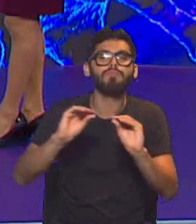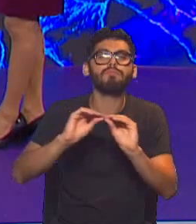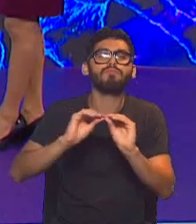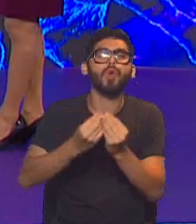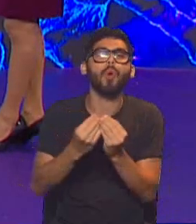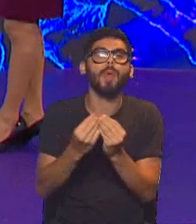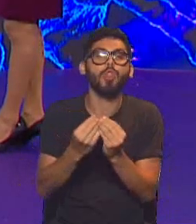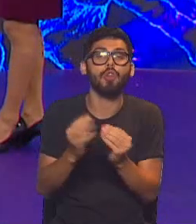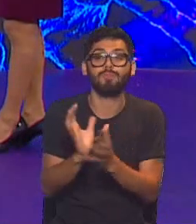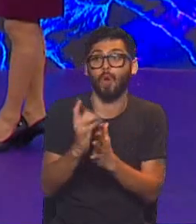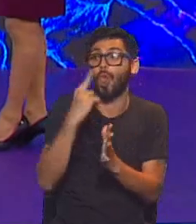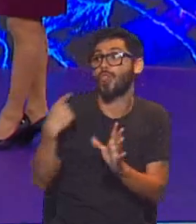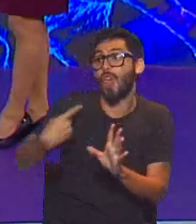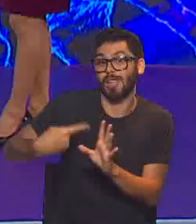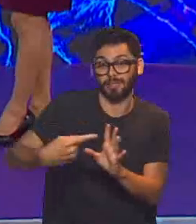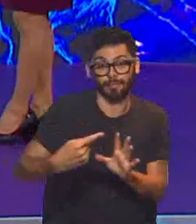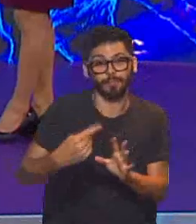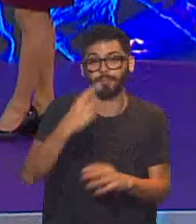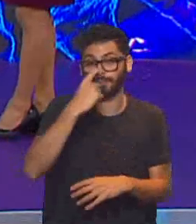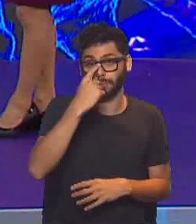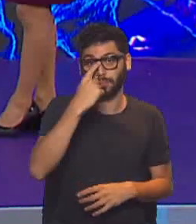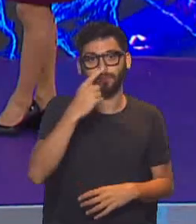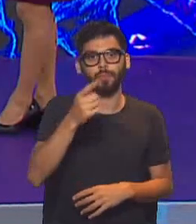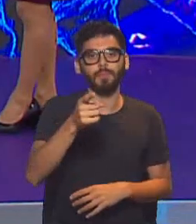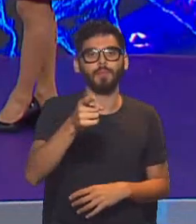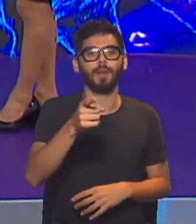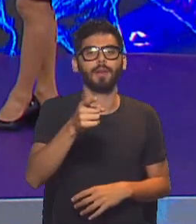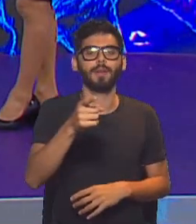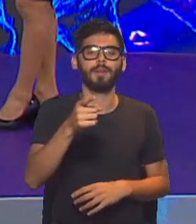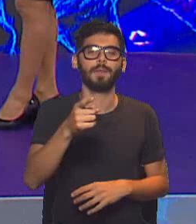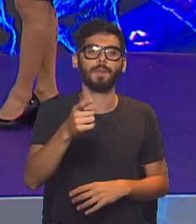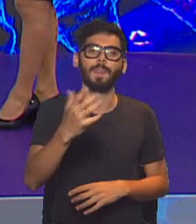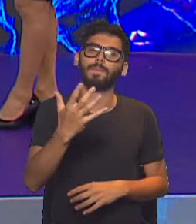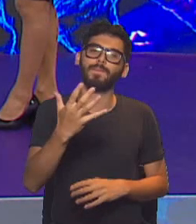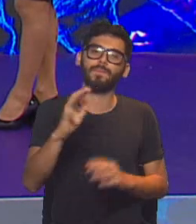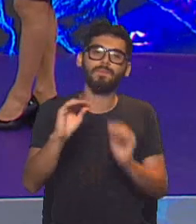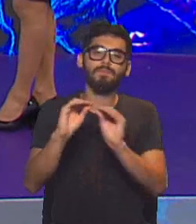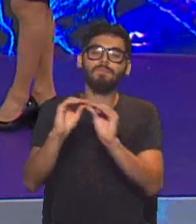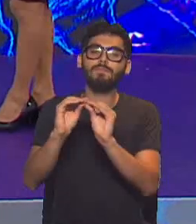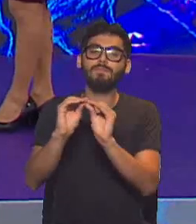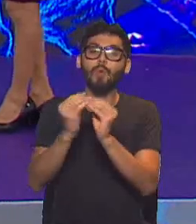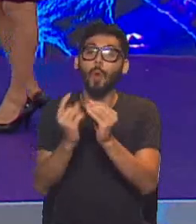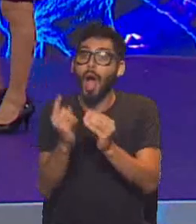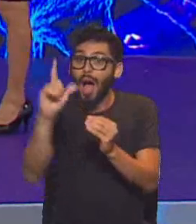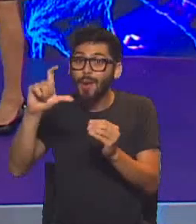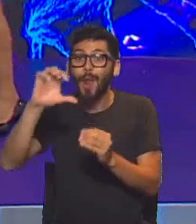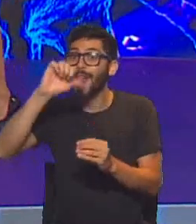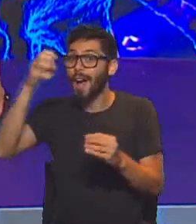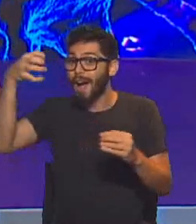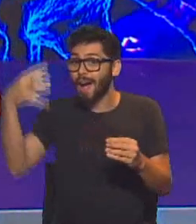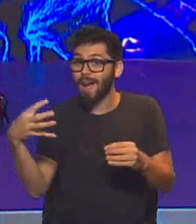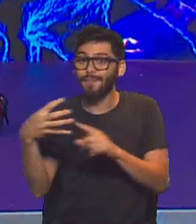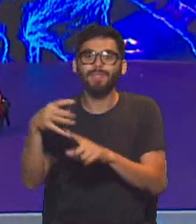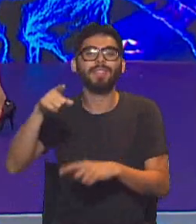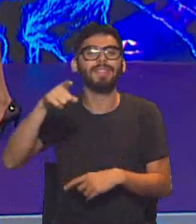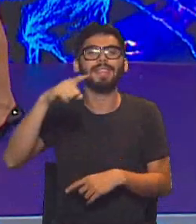de los últimos días. Claro. El promedio está cerca del 70 por ciento. Lo tiene allá escrito en naranja, ¿sí? Aquí